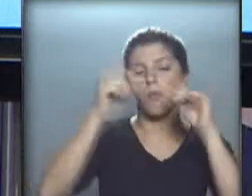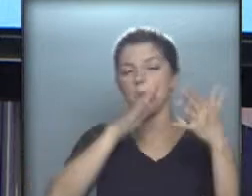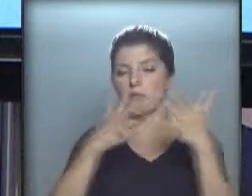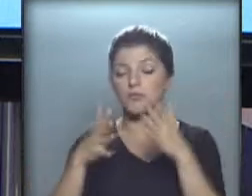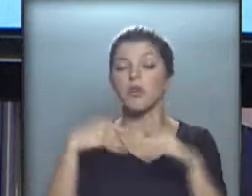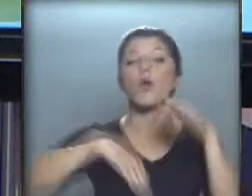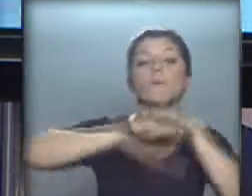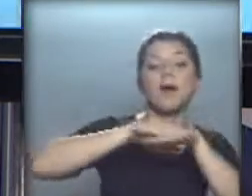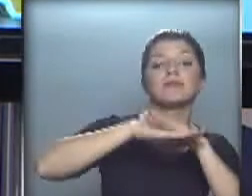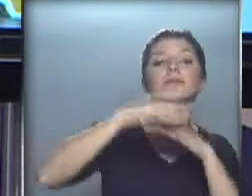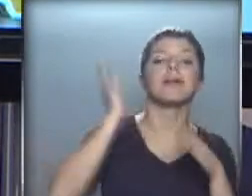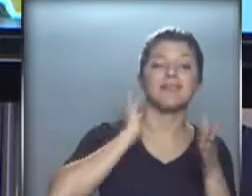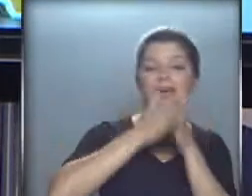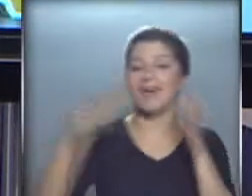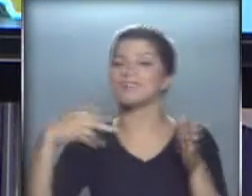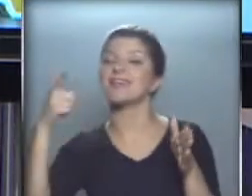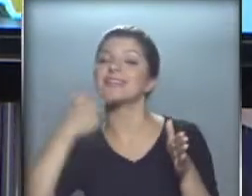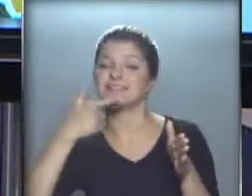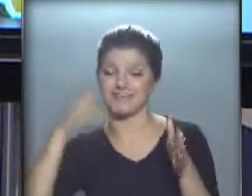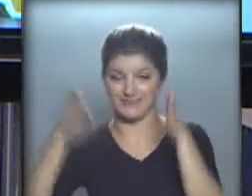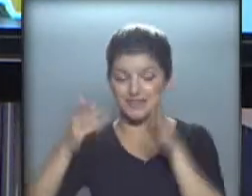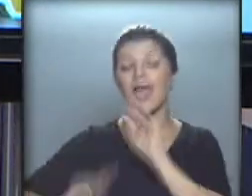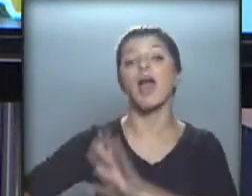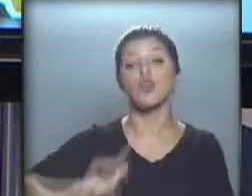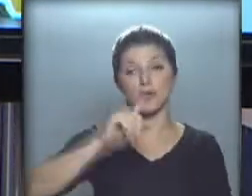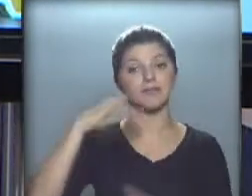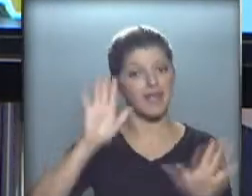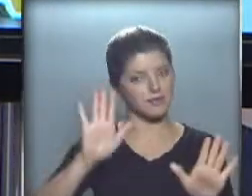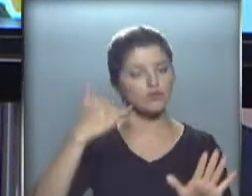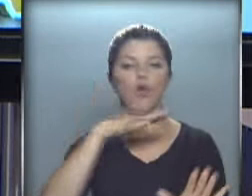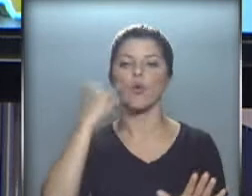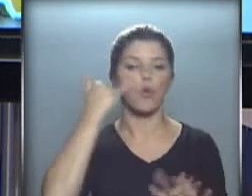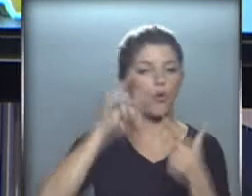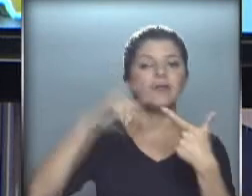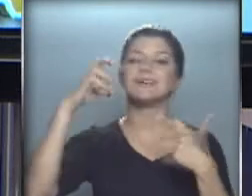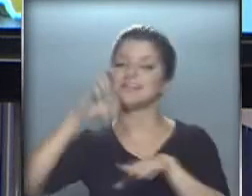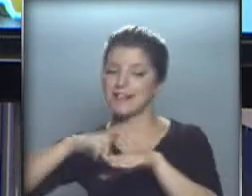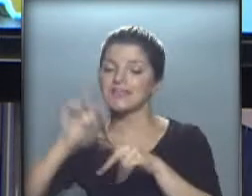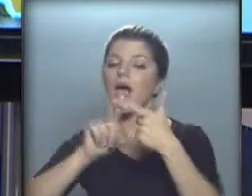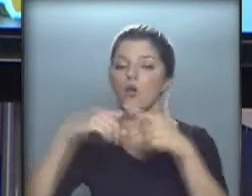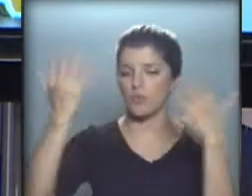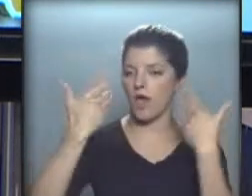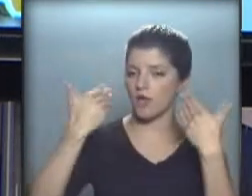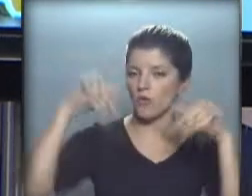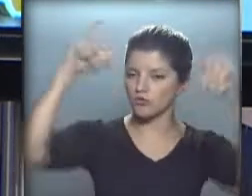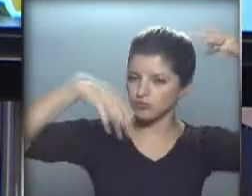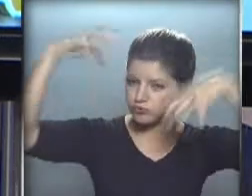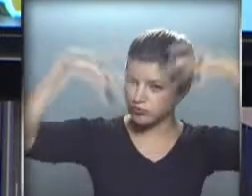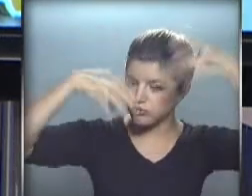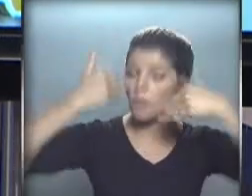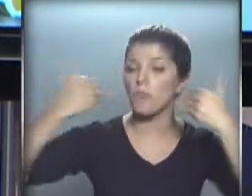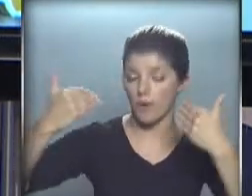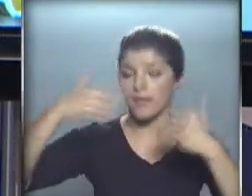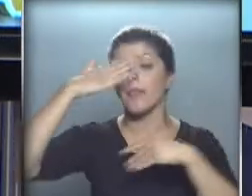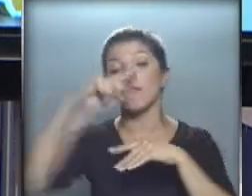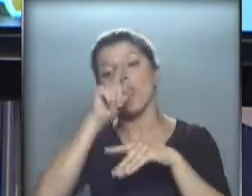de 16 a 17 grados. En el noroeste argentino, atención, Jujuy salta con la posibilidad de algunas lloviznas. En forma aislada, mejoramientos temporarios. En